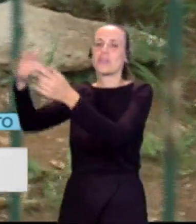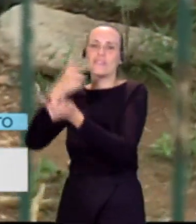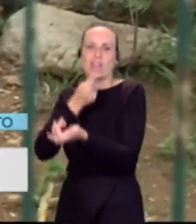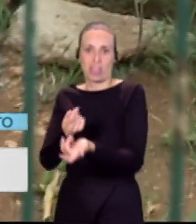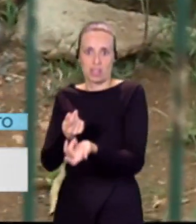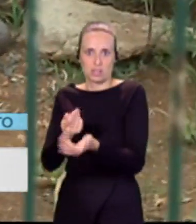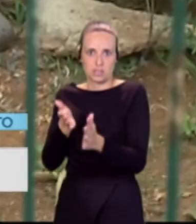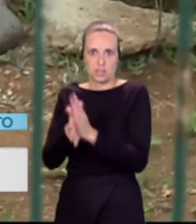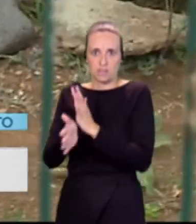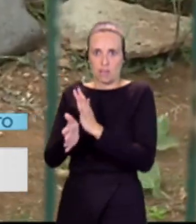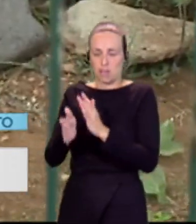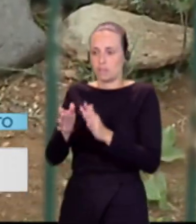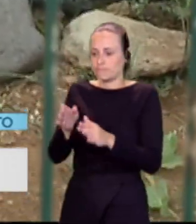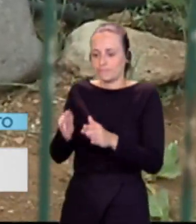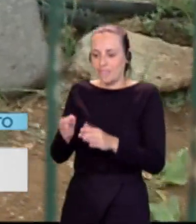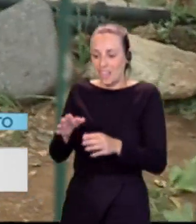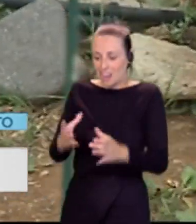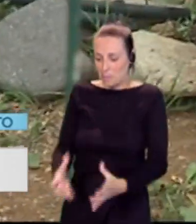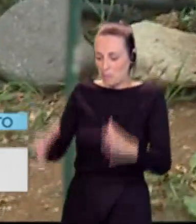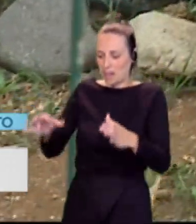complicadas de que se mantengan incluso en la papelera.